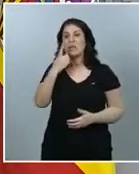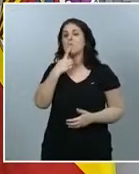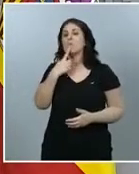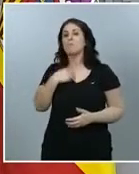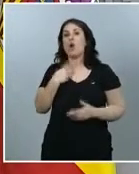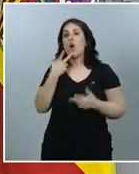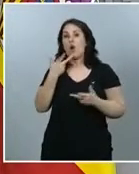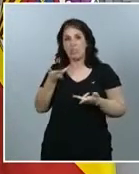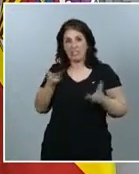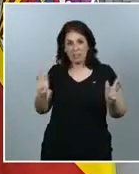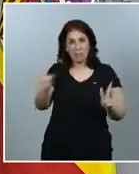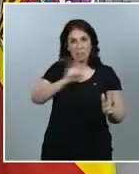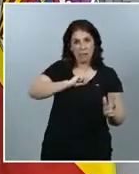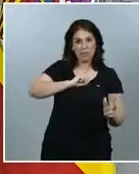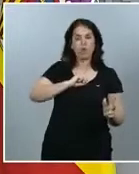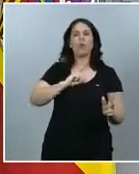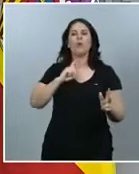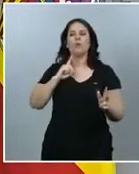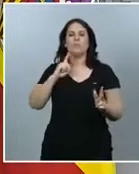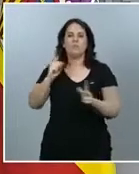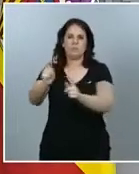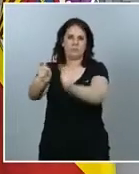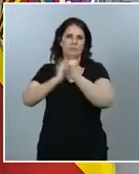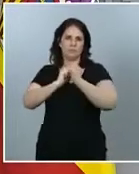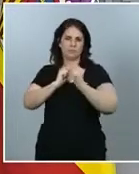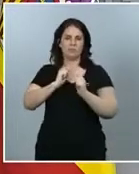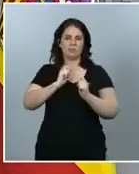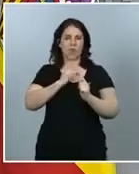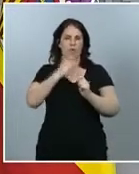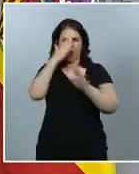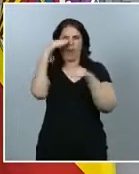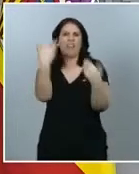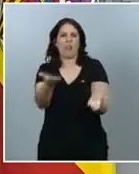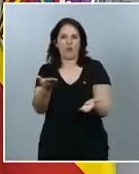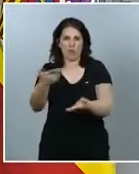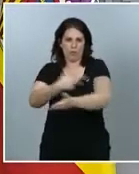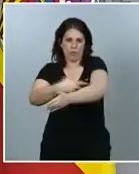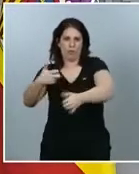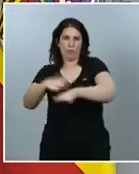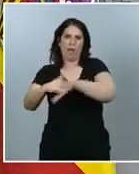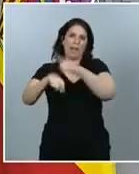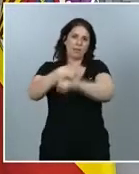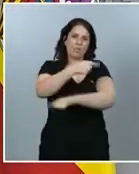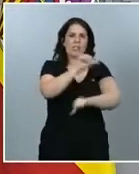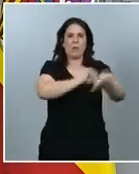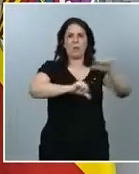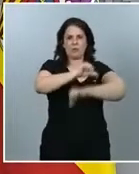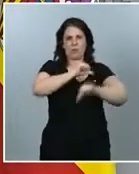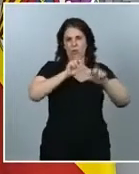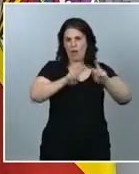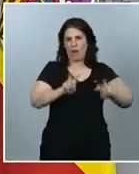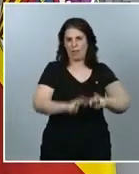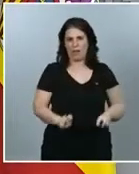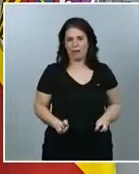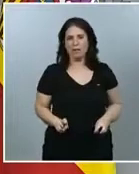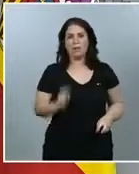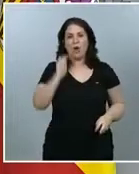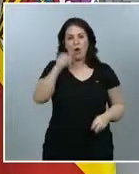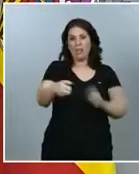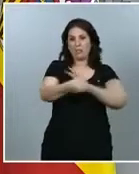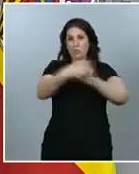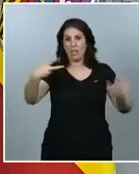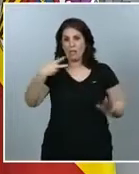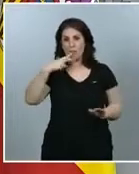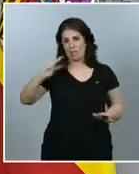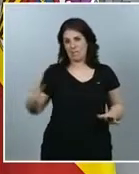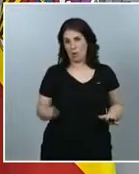muestra de sangre para realizar un análisis de laboratorio. Los resultados que presentamos hoy para esta segunda ronda